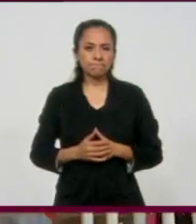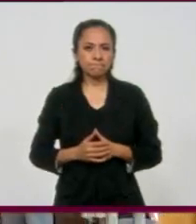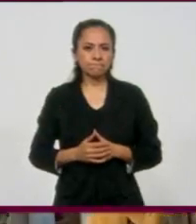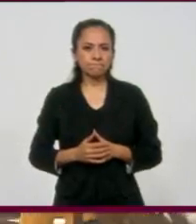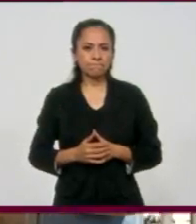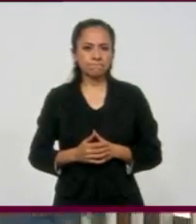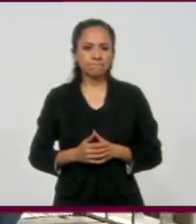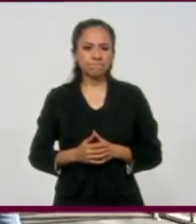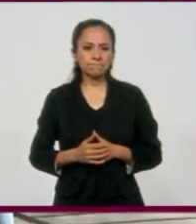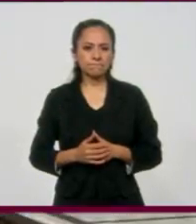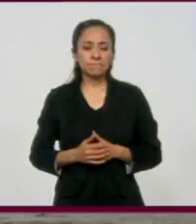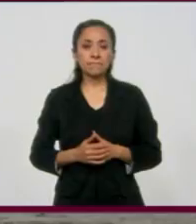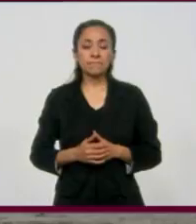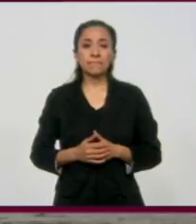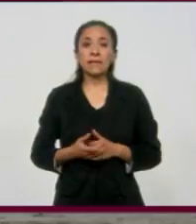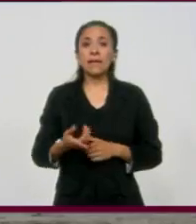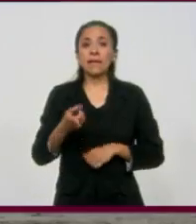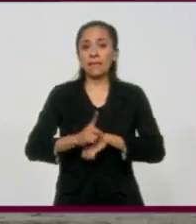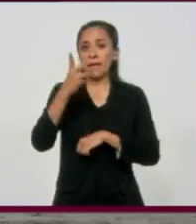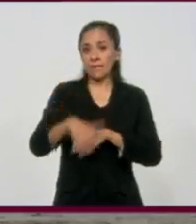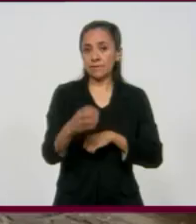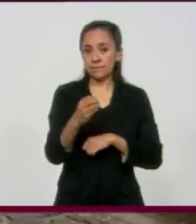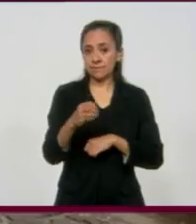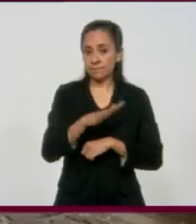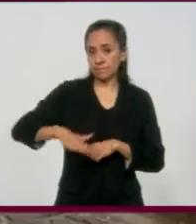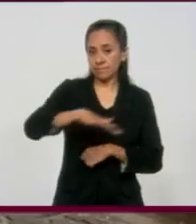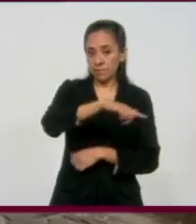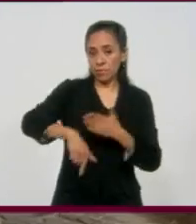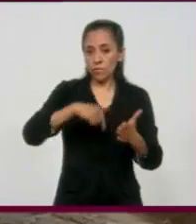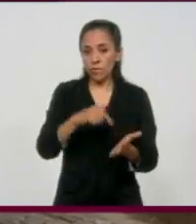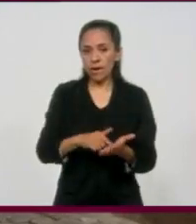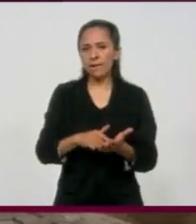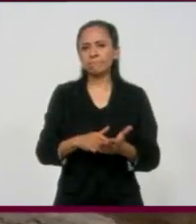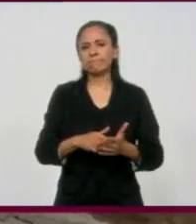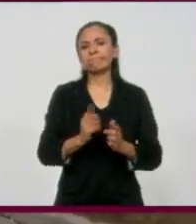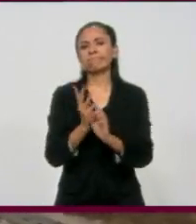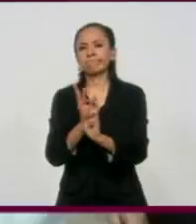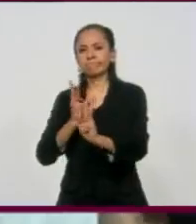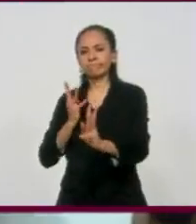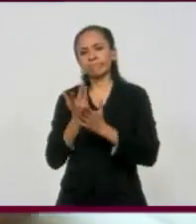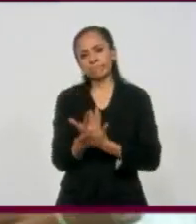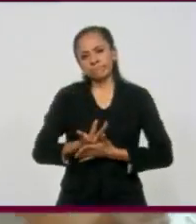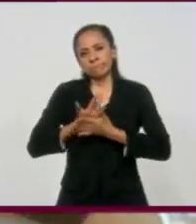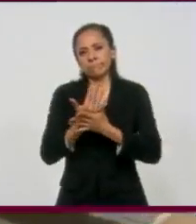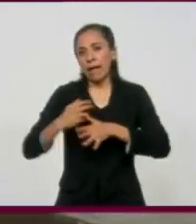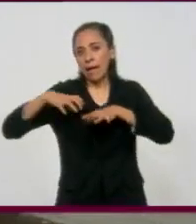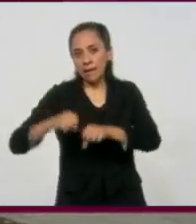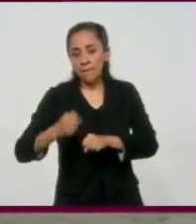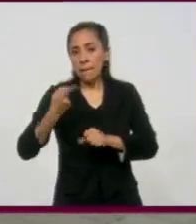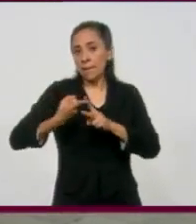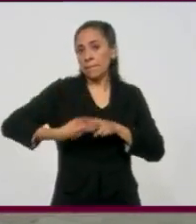En el décimo día de octubre, en la Alhóndiga, sobre cartones la espera, el público apartó lugar para el inicio de la edición